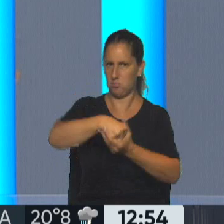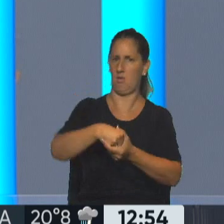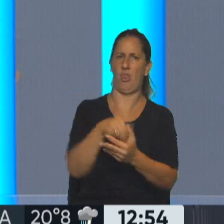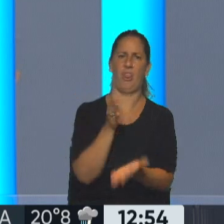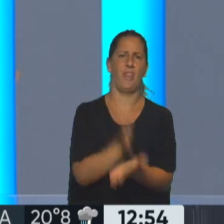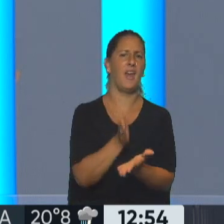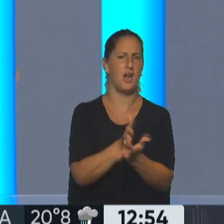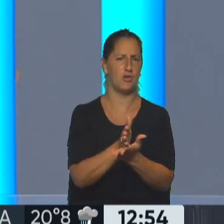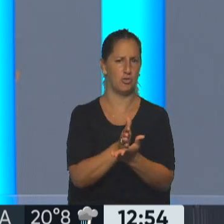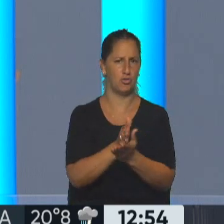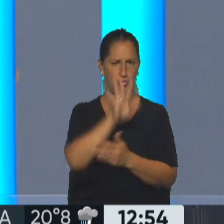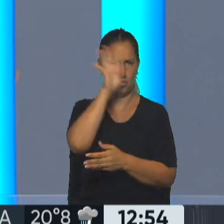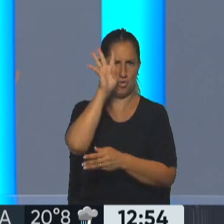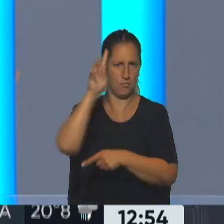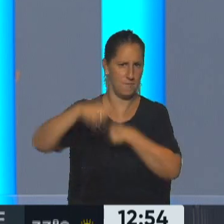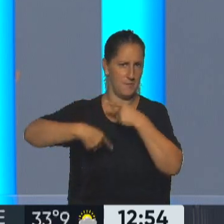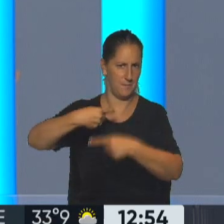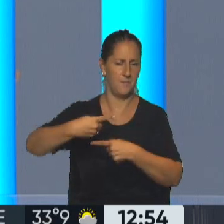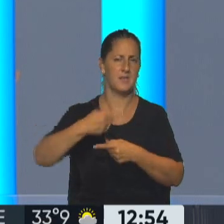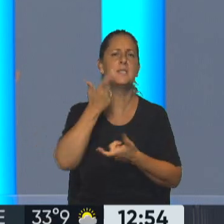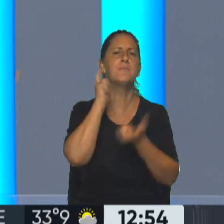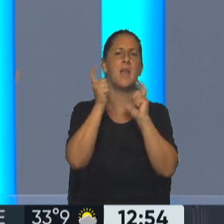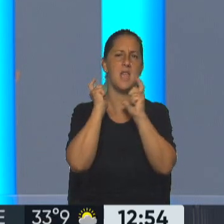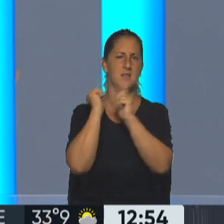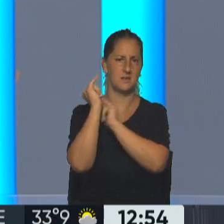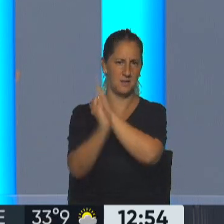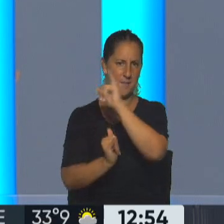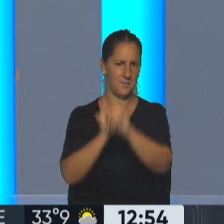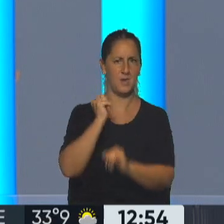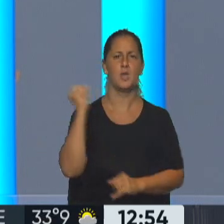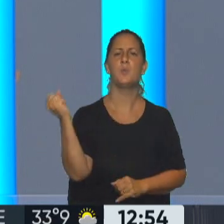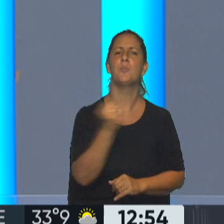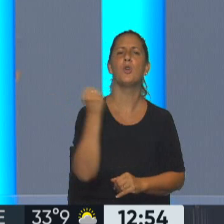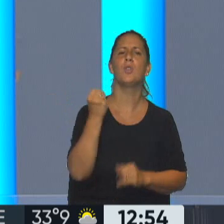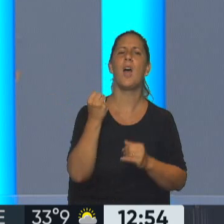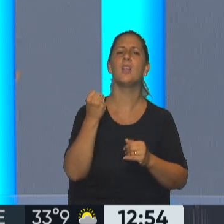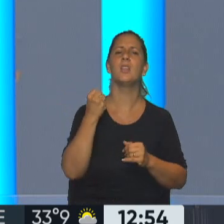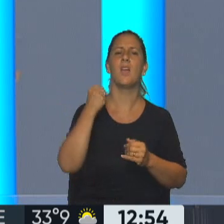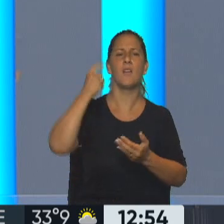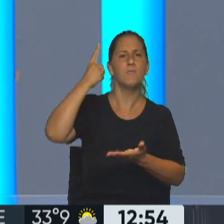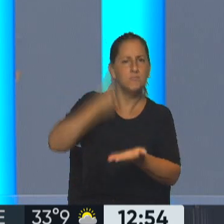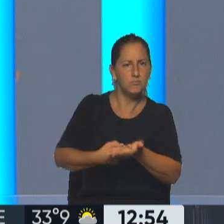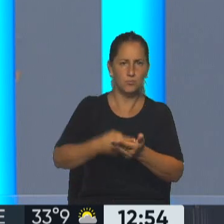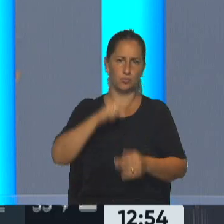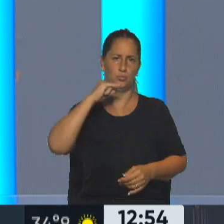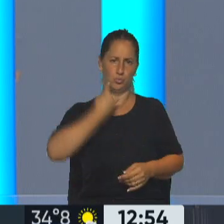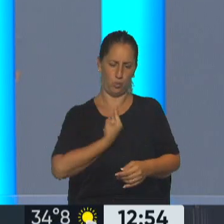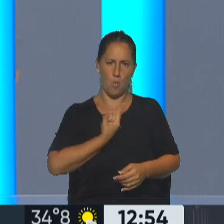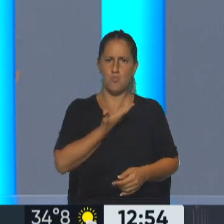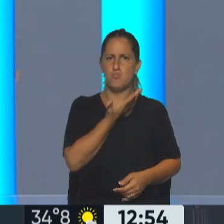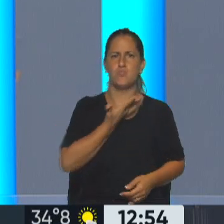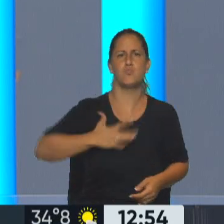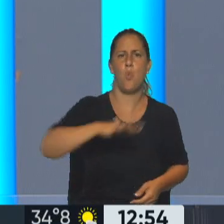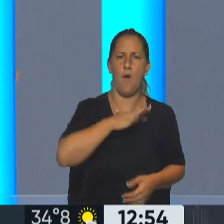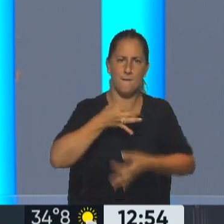derecho que pueden dar su experiencia. Así que es por ello que decía la importancia de respetar la libre determinación, la autodeterminación de los pueblos